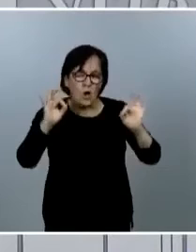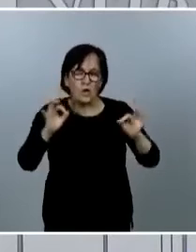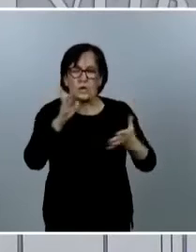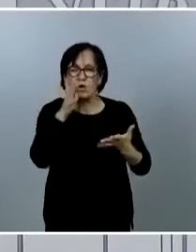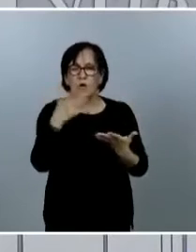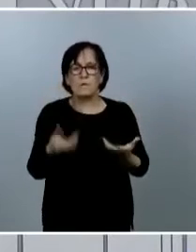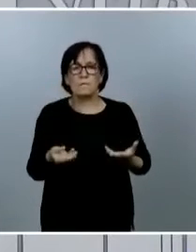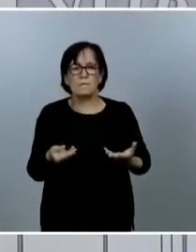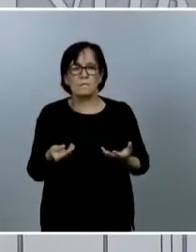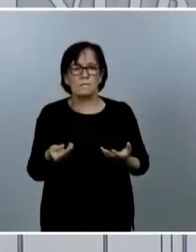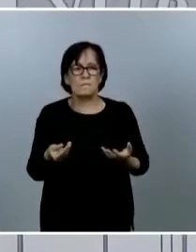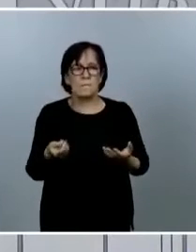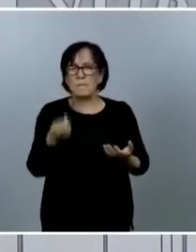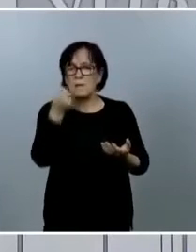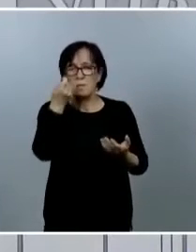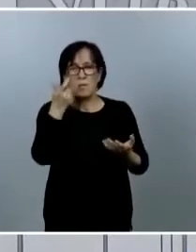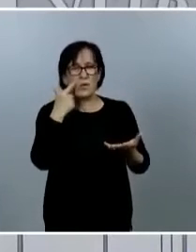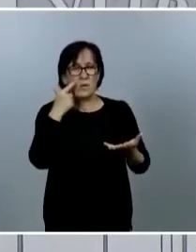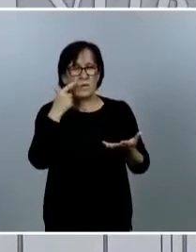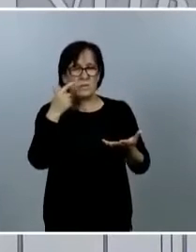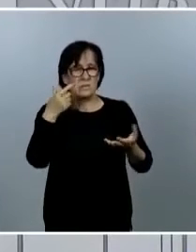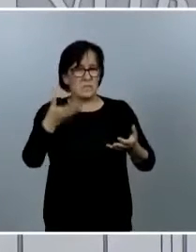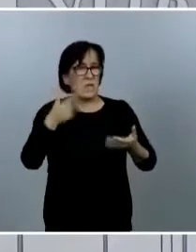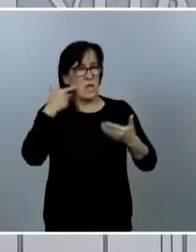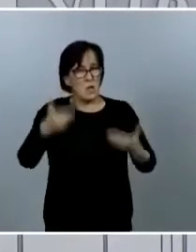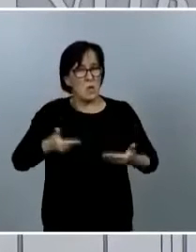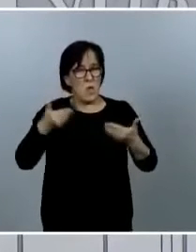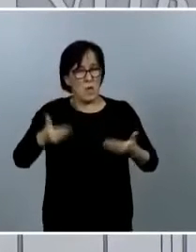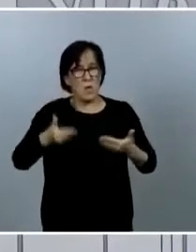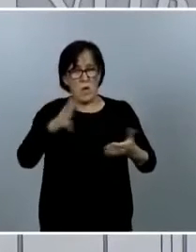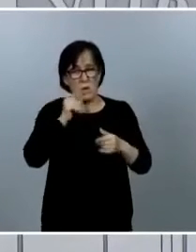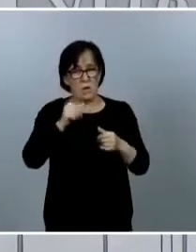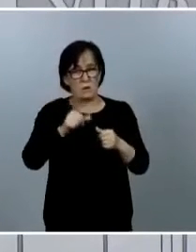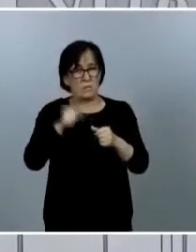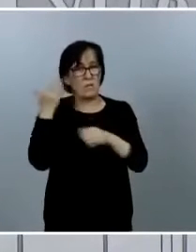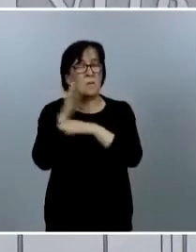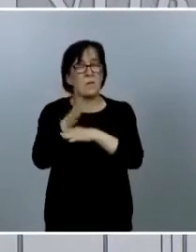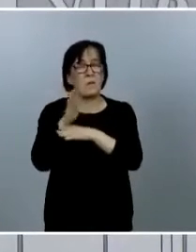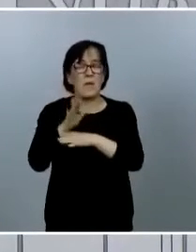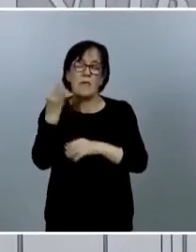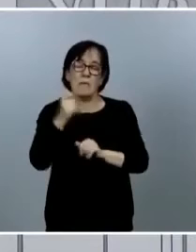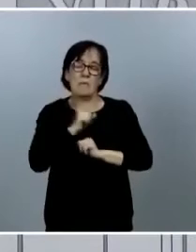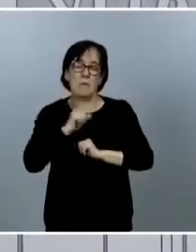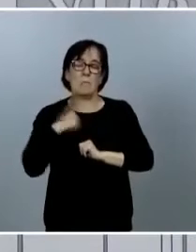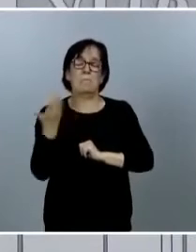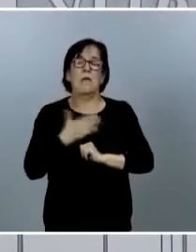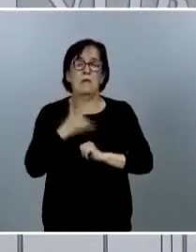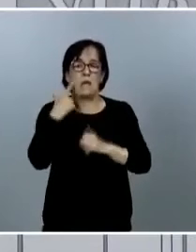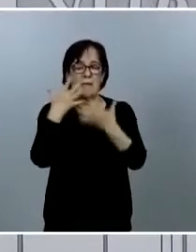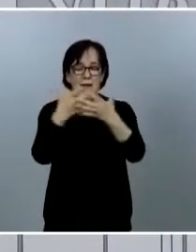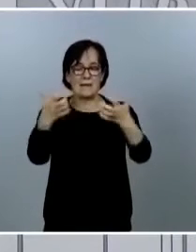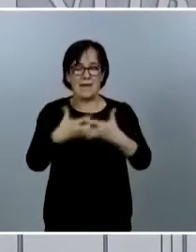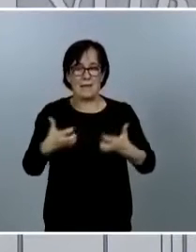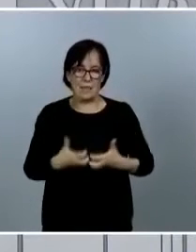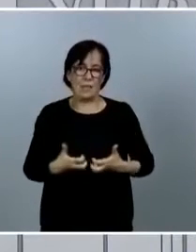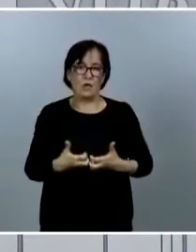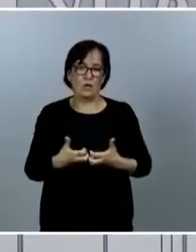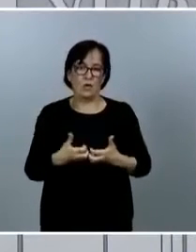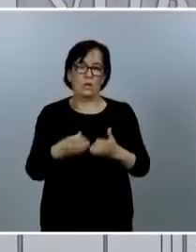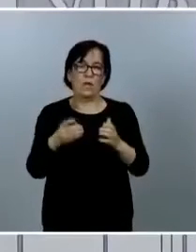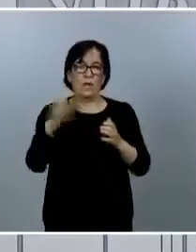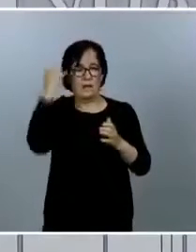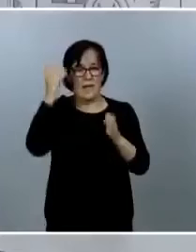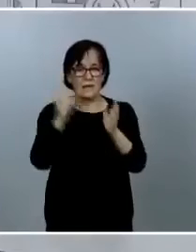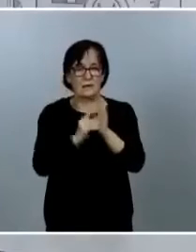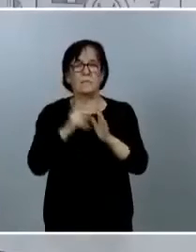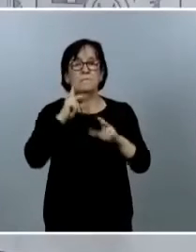poco más o menos lo mismo que se venía proponiendo y tendremos que esperar a mañana para ver la redacción final del real decreto finalizamos